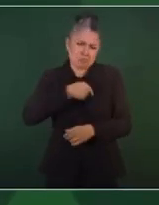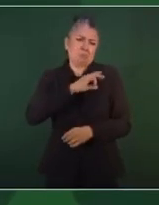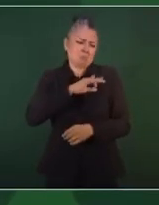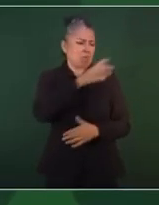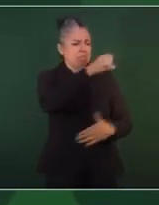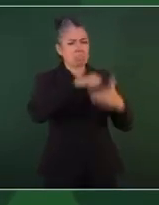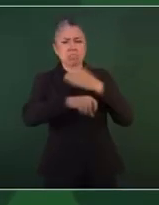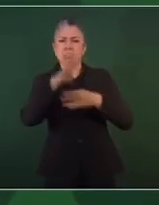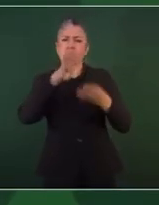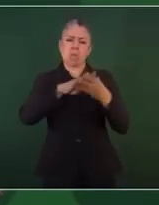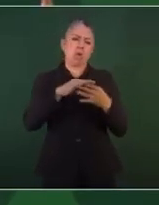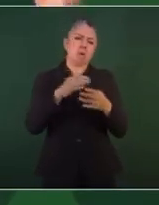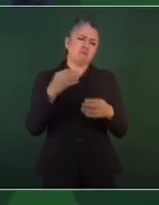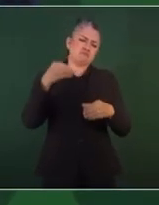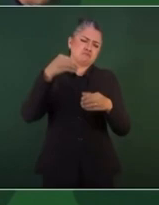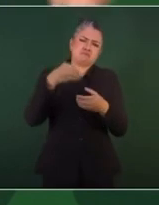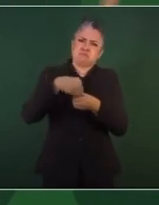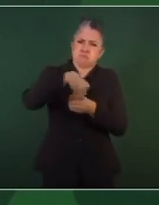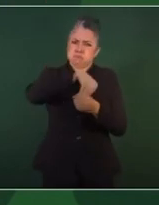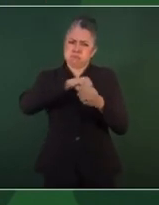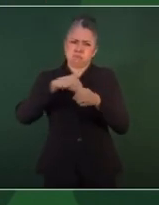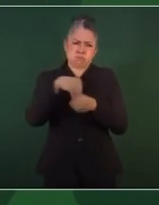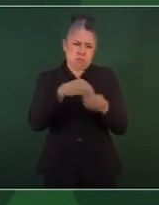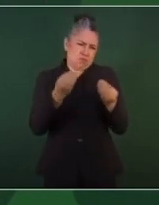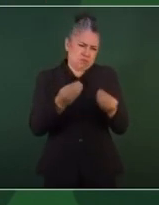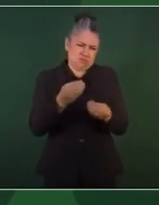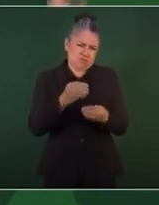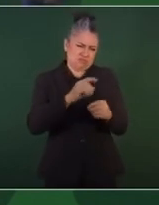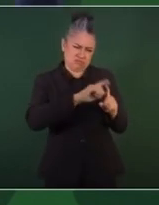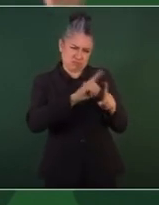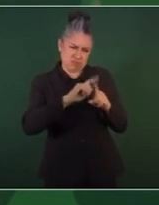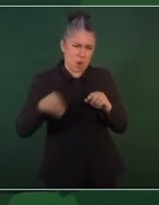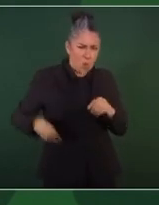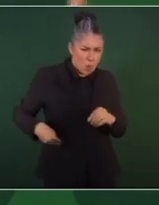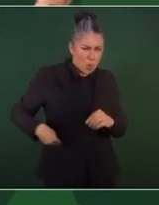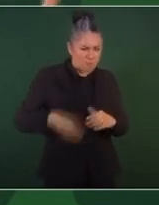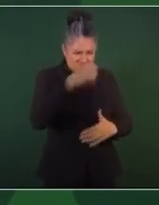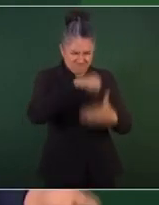de responsables y